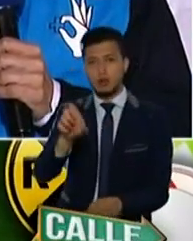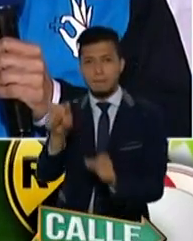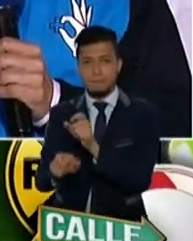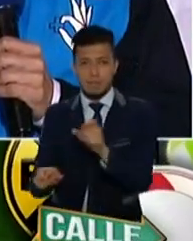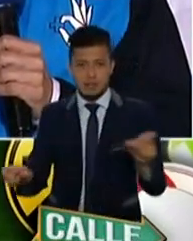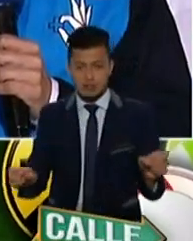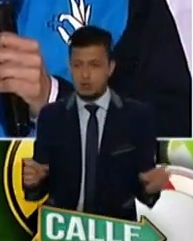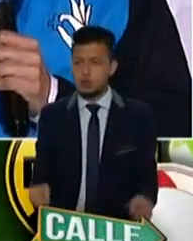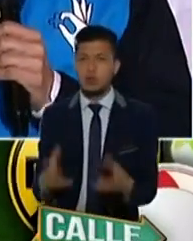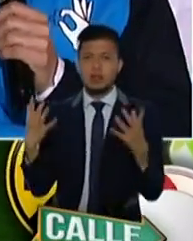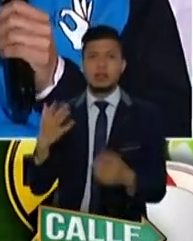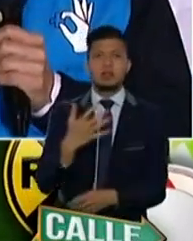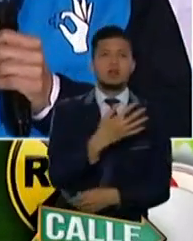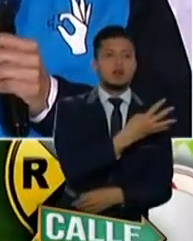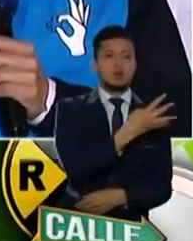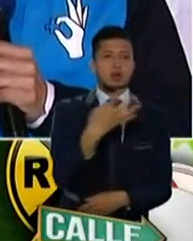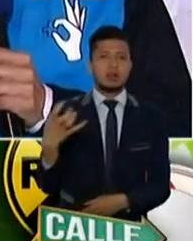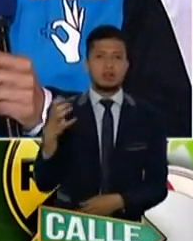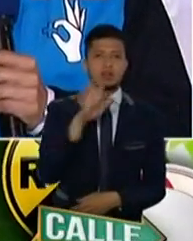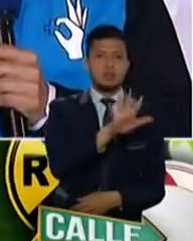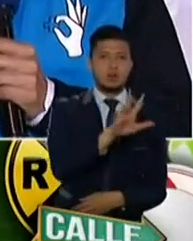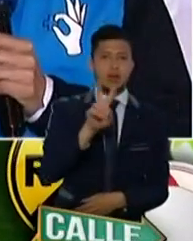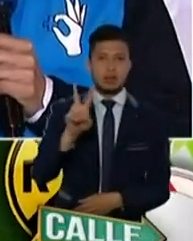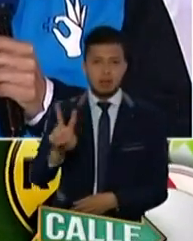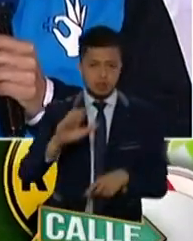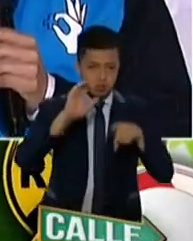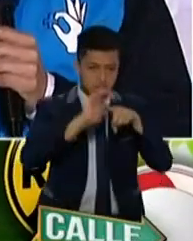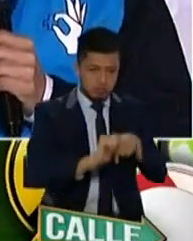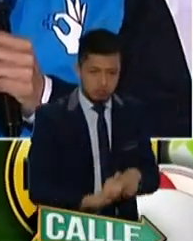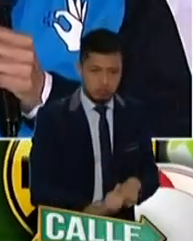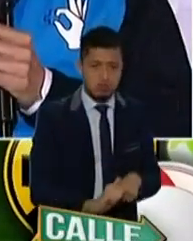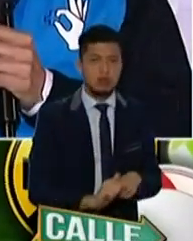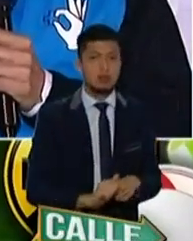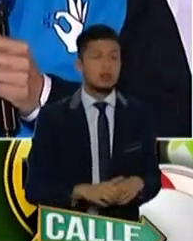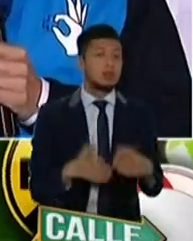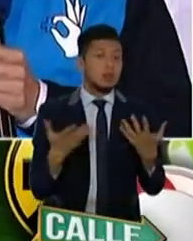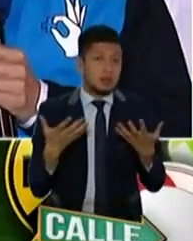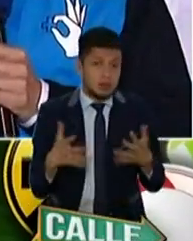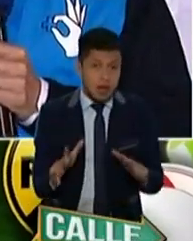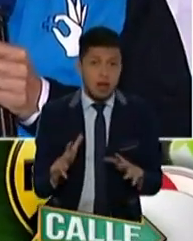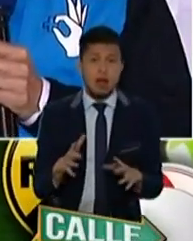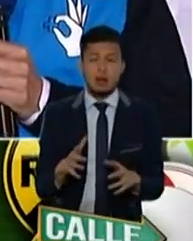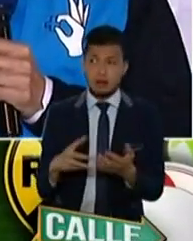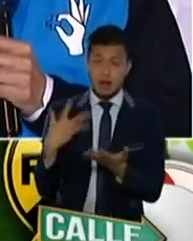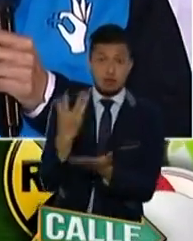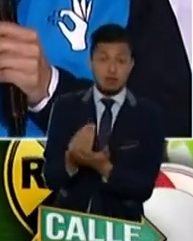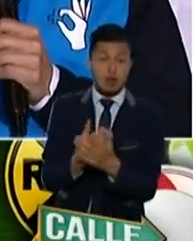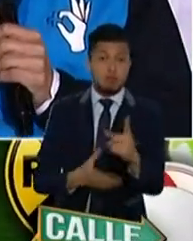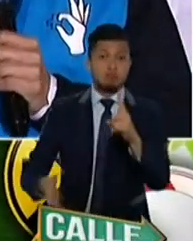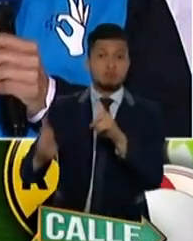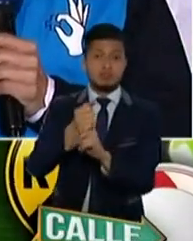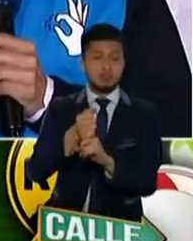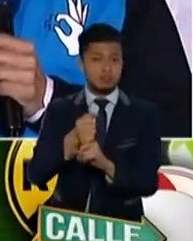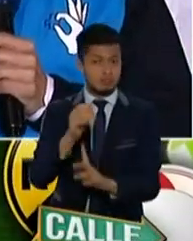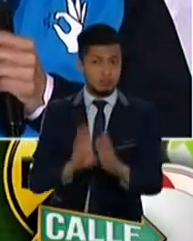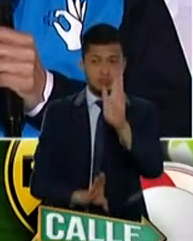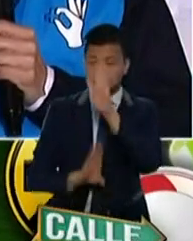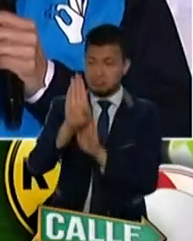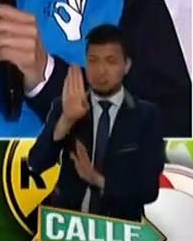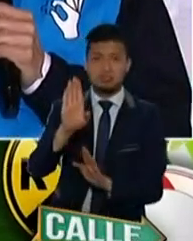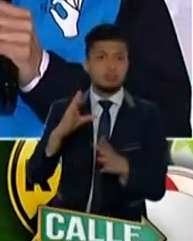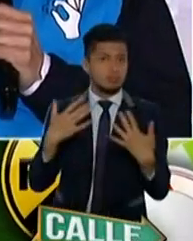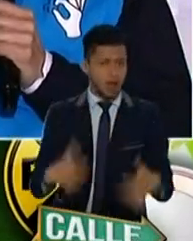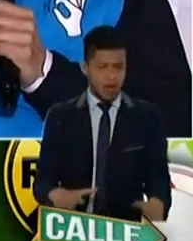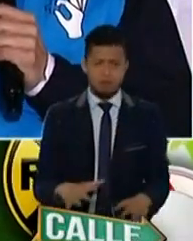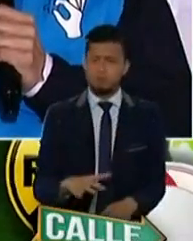452 agendadas. De manera que el resultado de éxito es absoluto